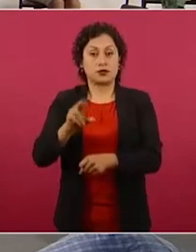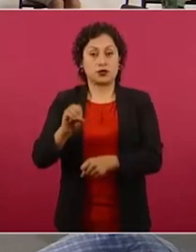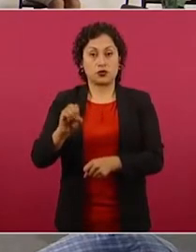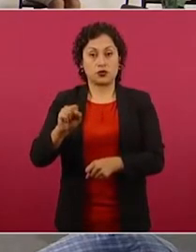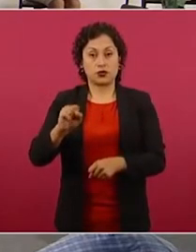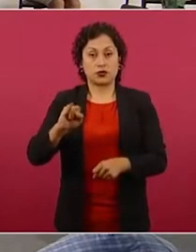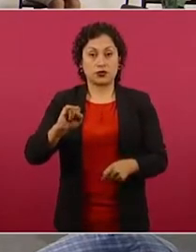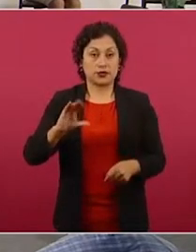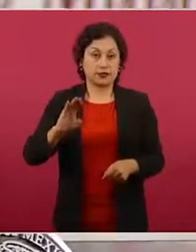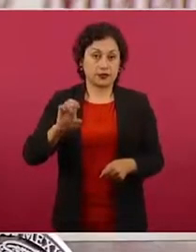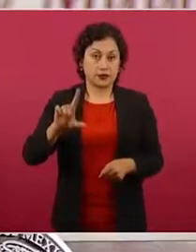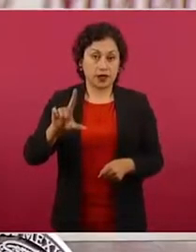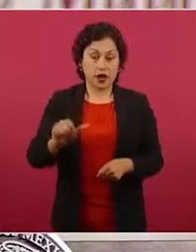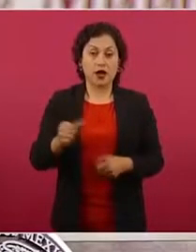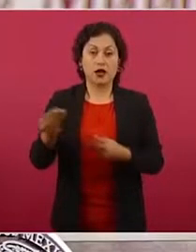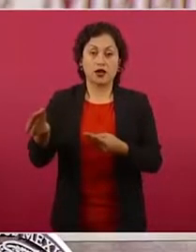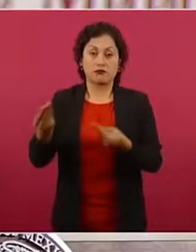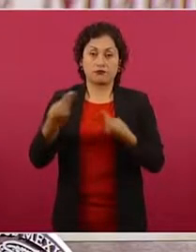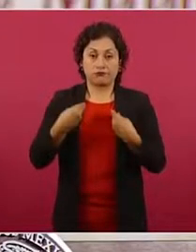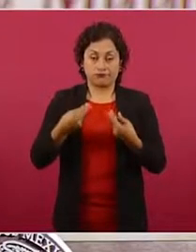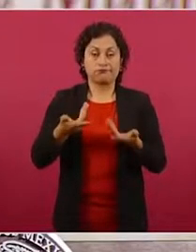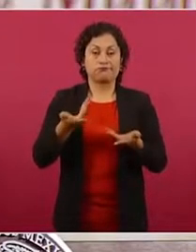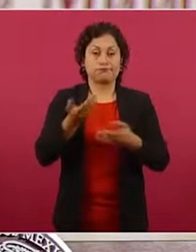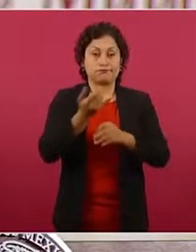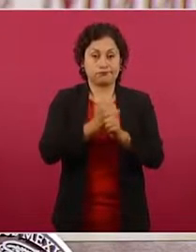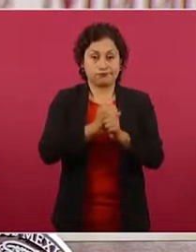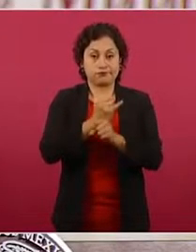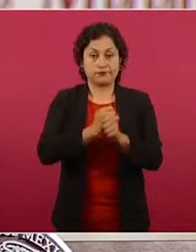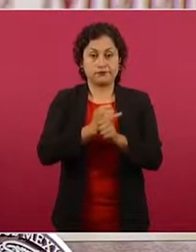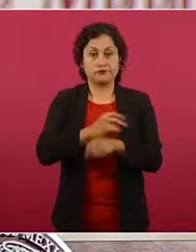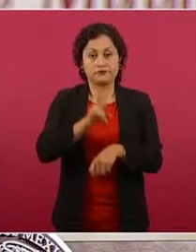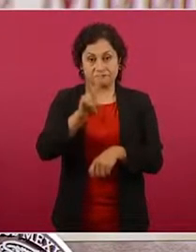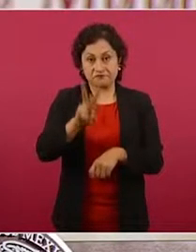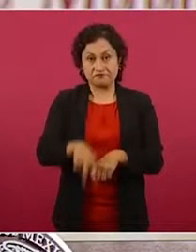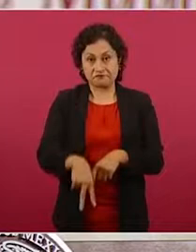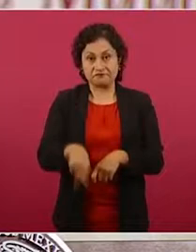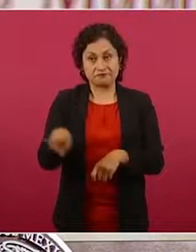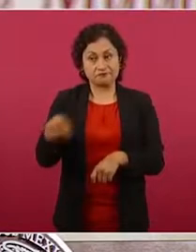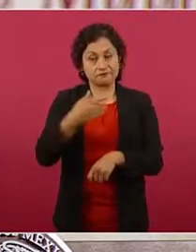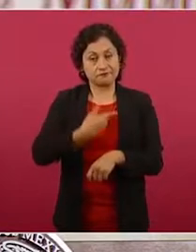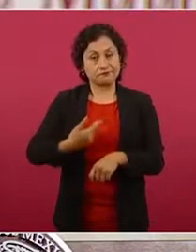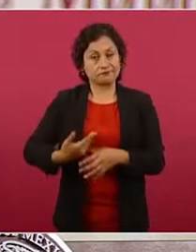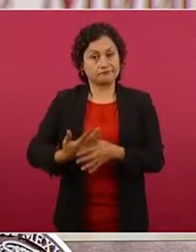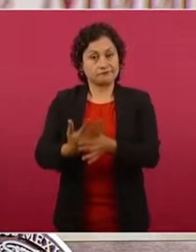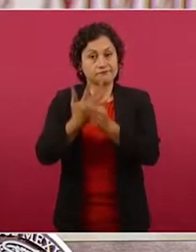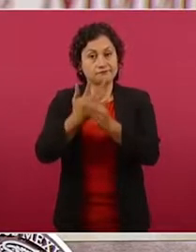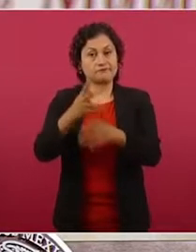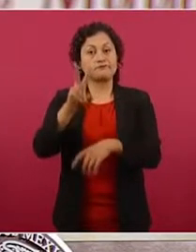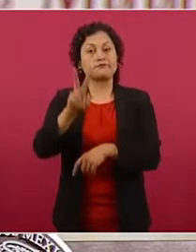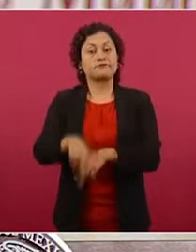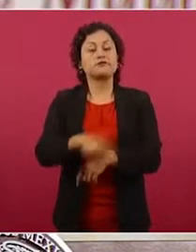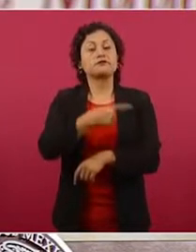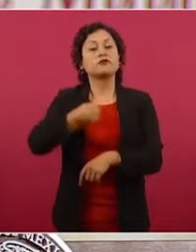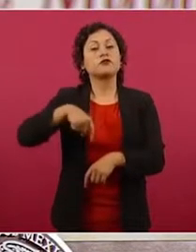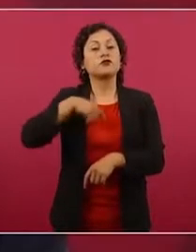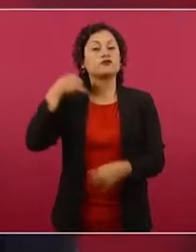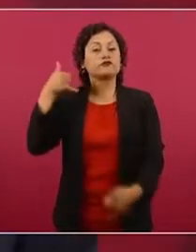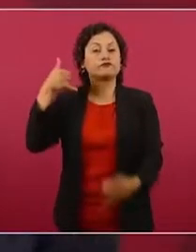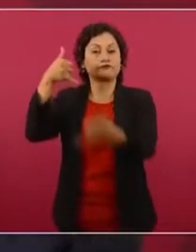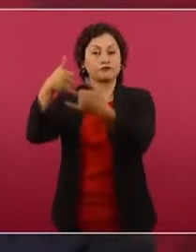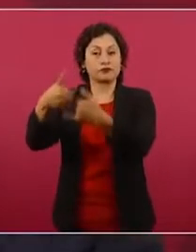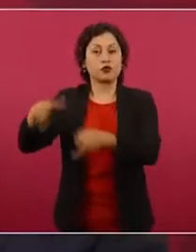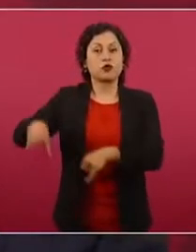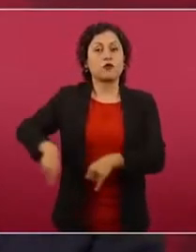A revisar el tema y como lo señala el presidente, se tuvo comunicación con el gobernador Miguel